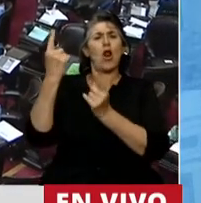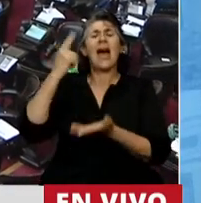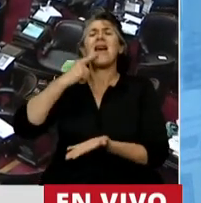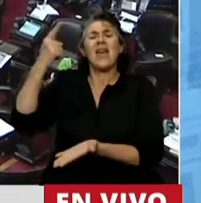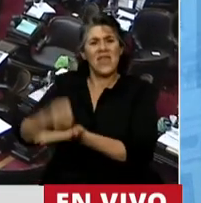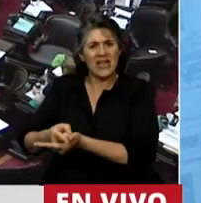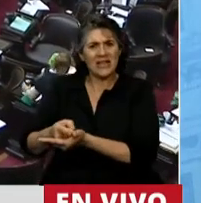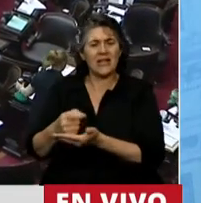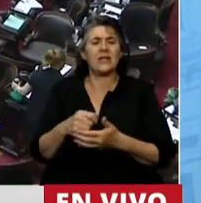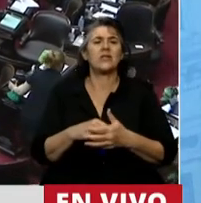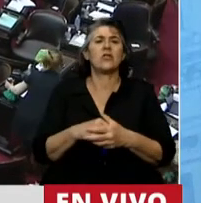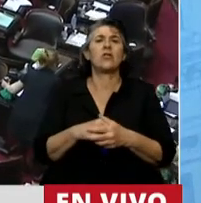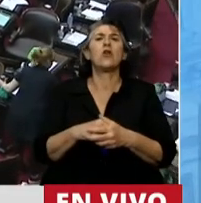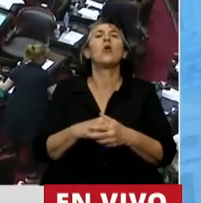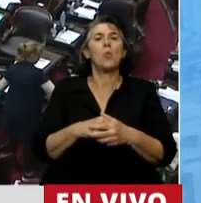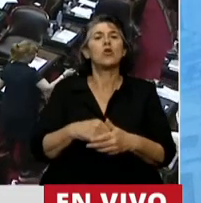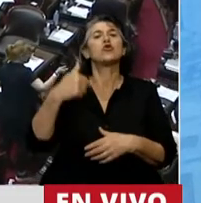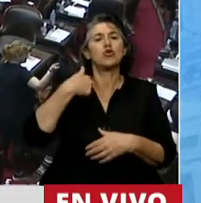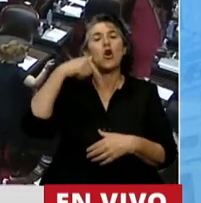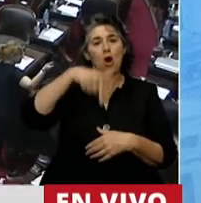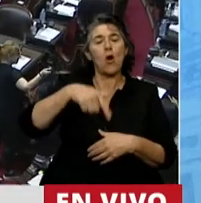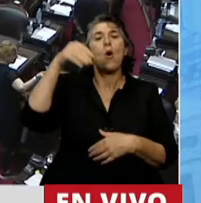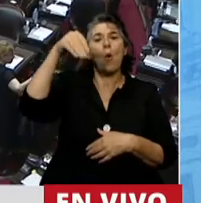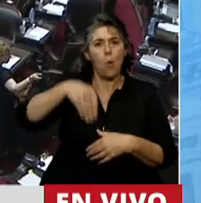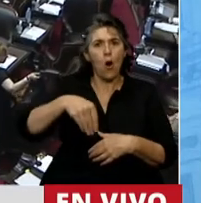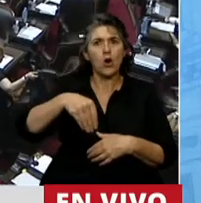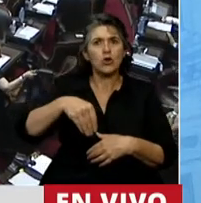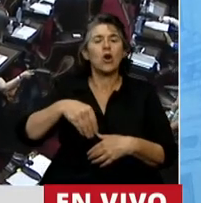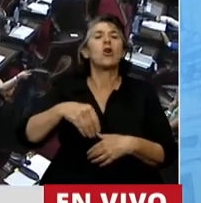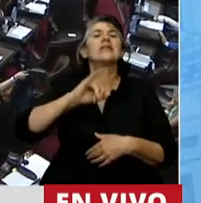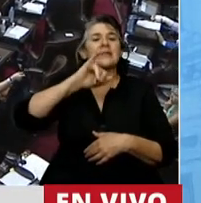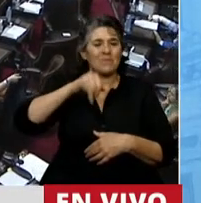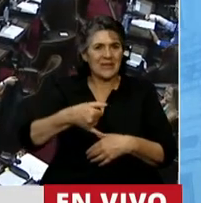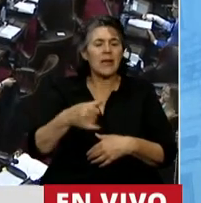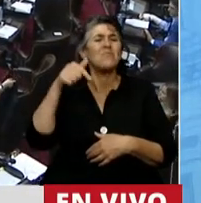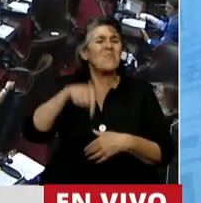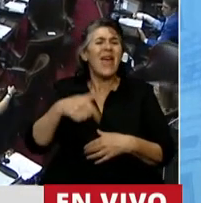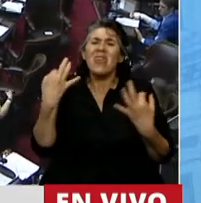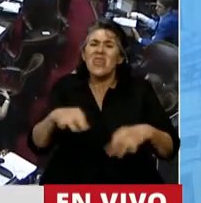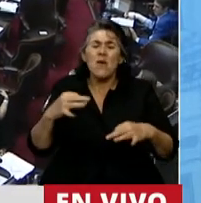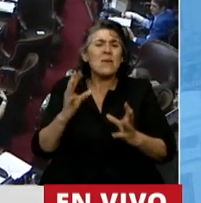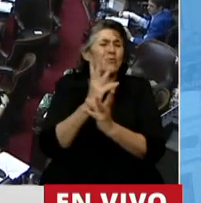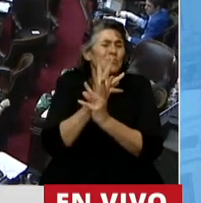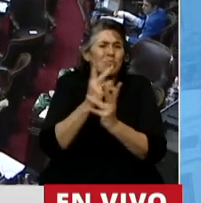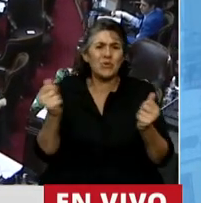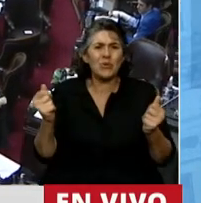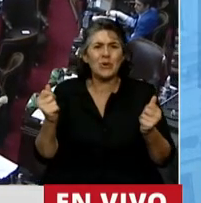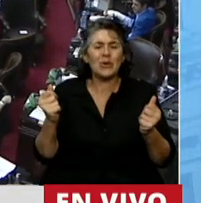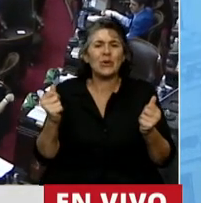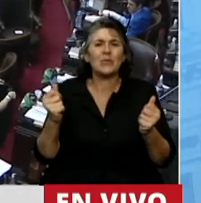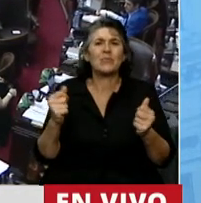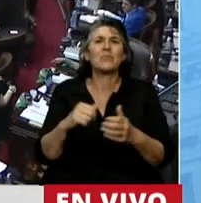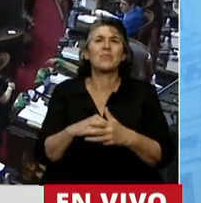en esta sesión, Presidente. Tenemos que terminar con esa